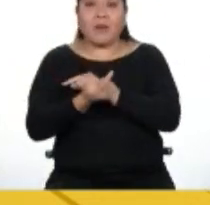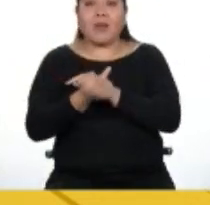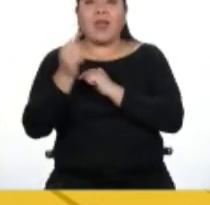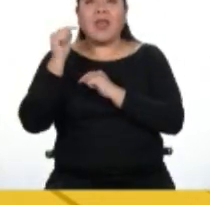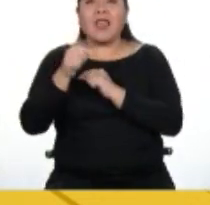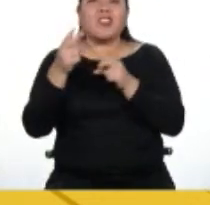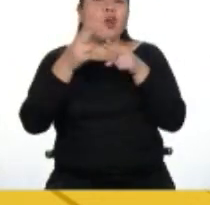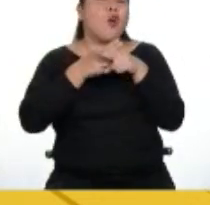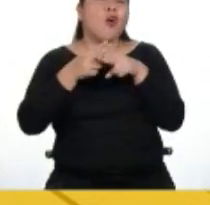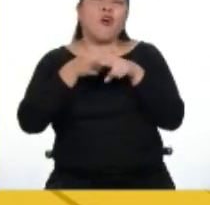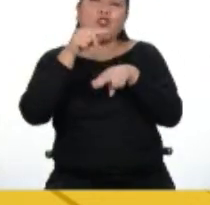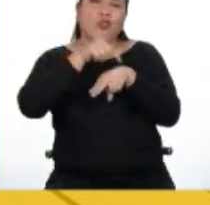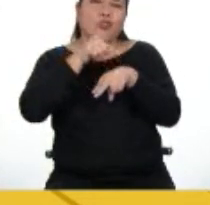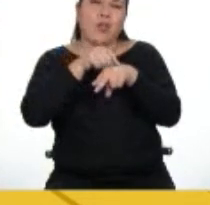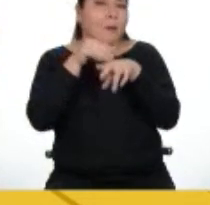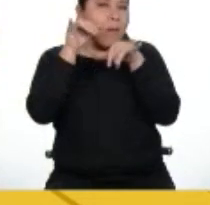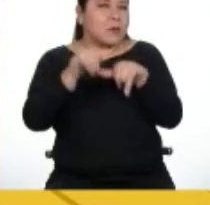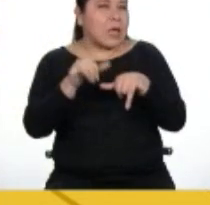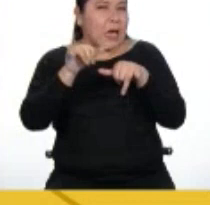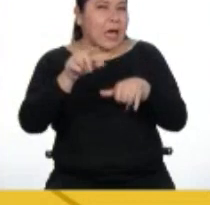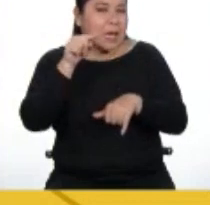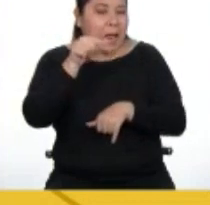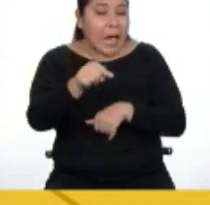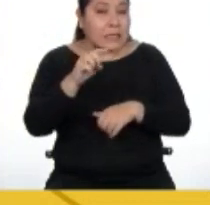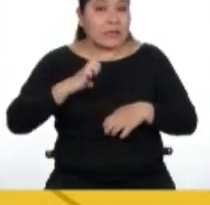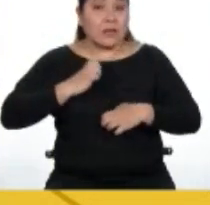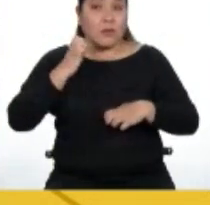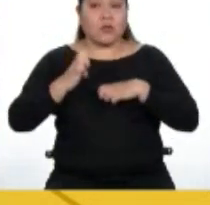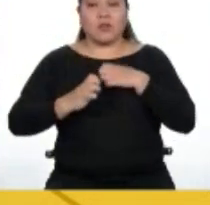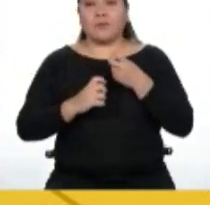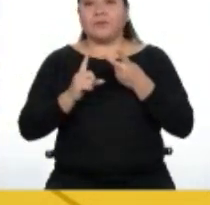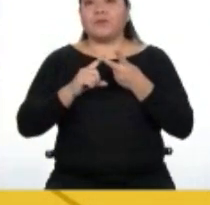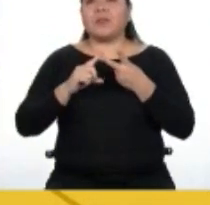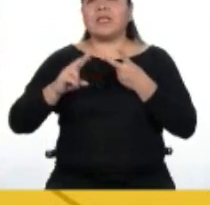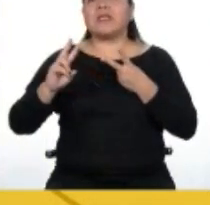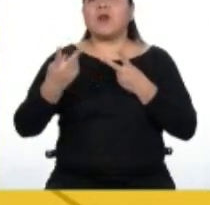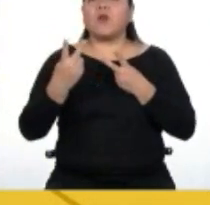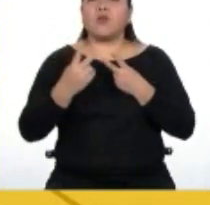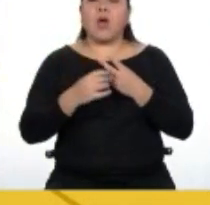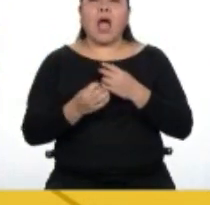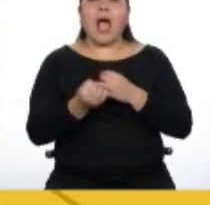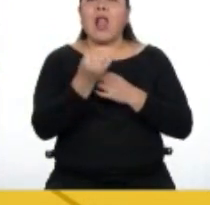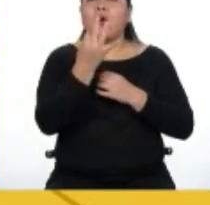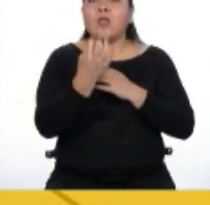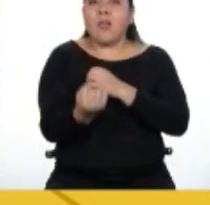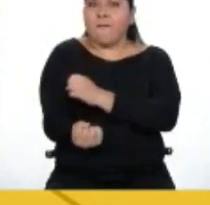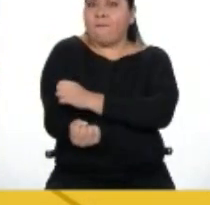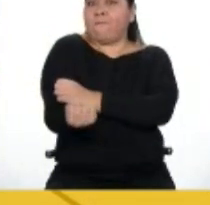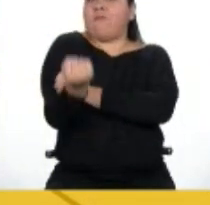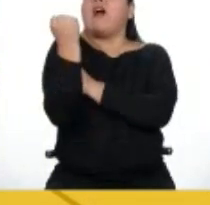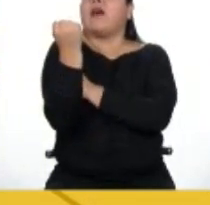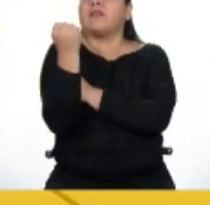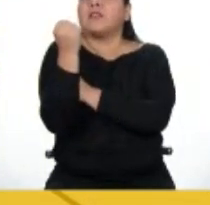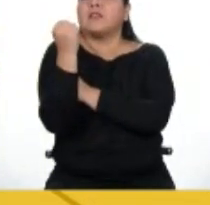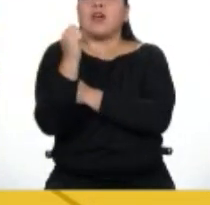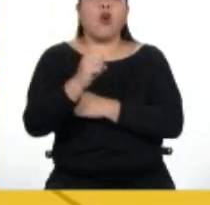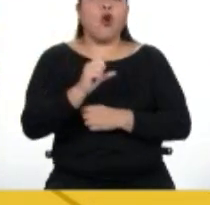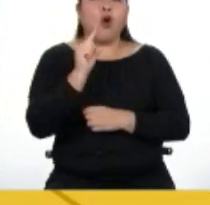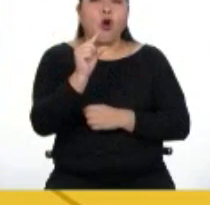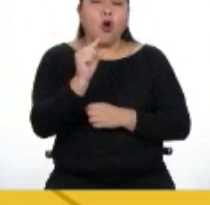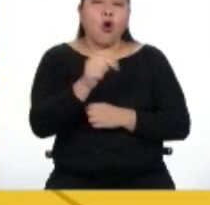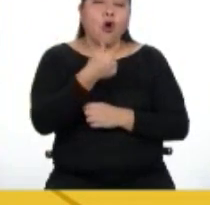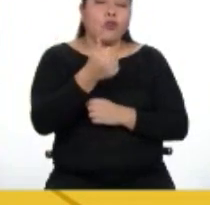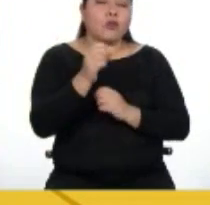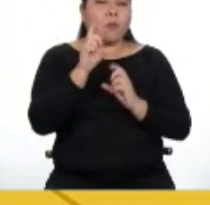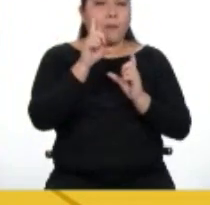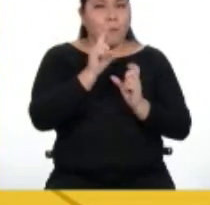corta duración. Segundo, pueden ser moderadas o intensas. Consiste en el grado